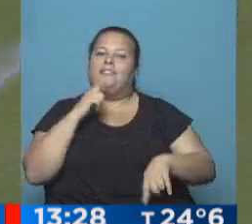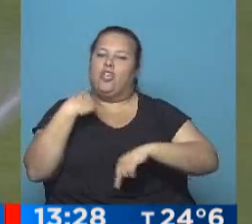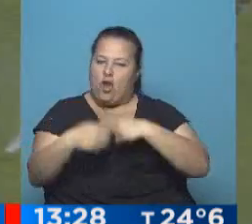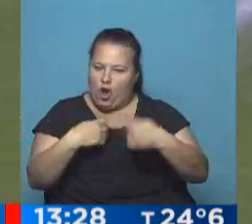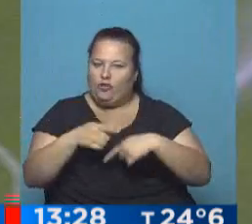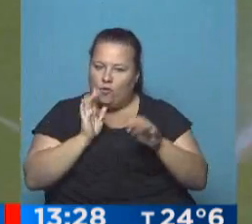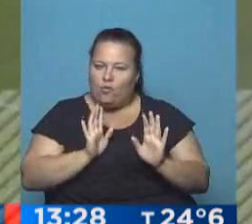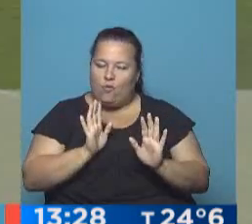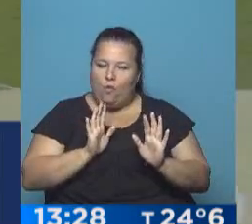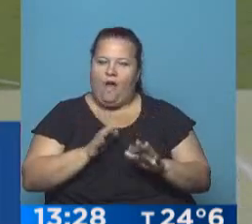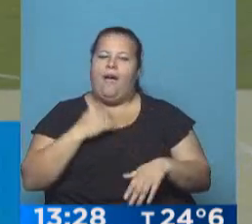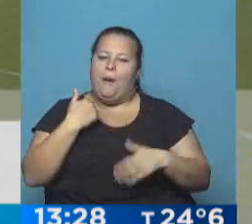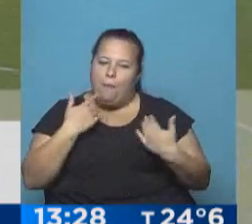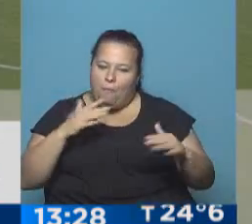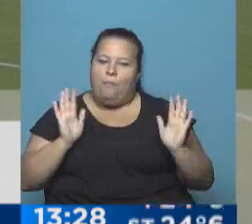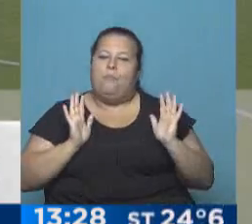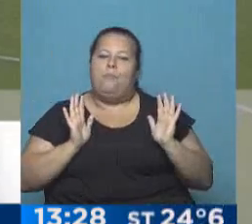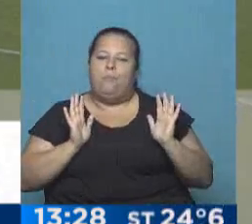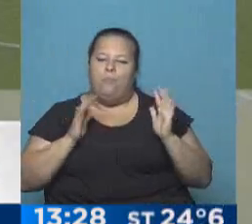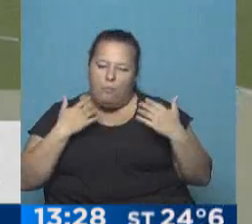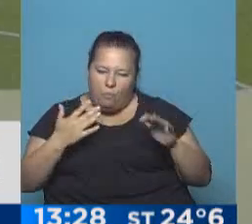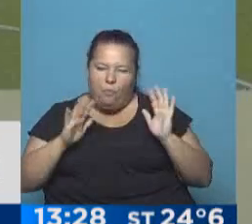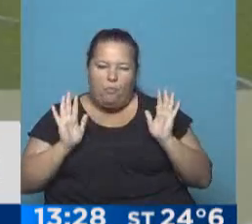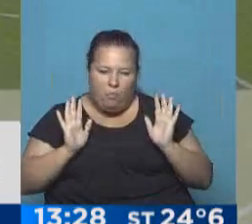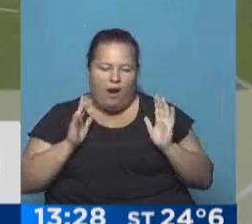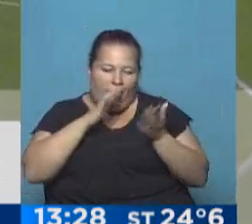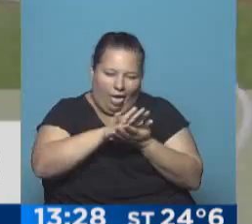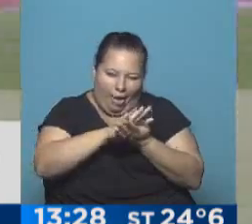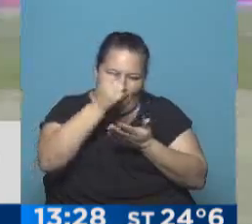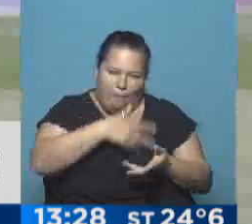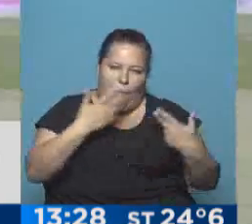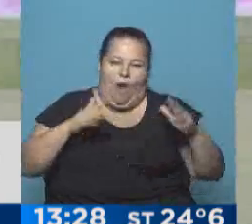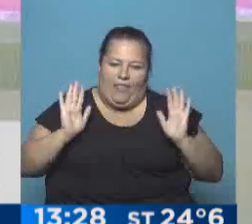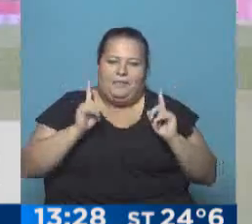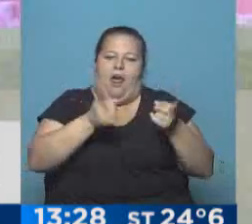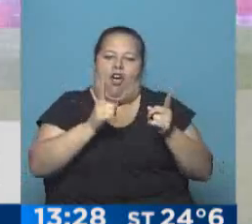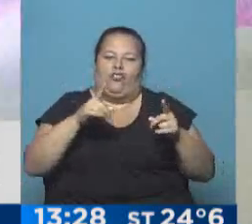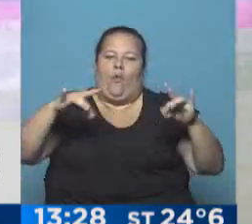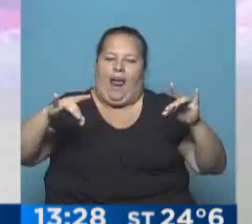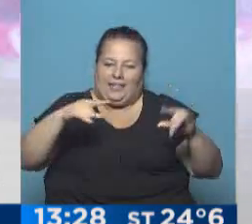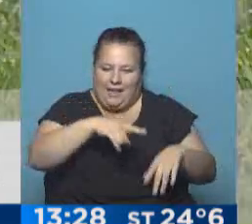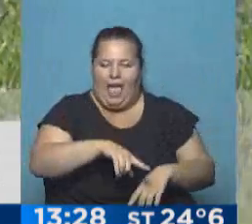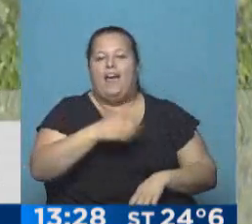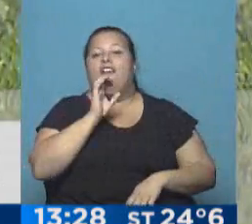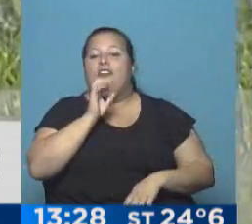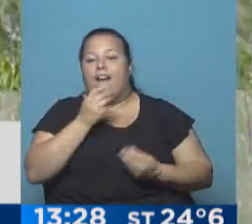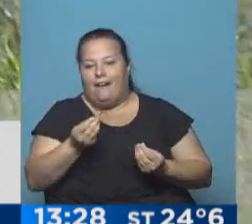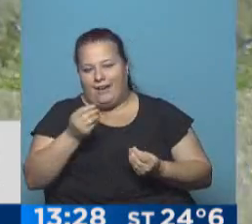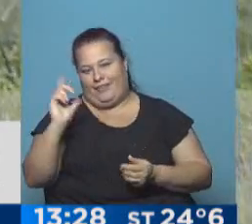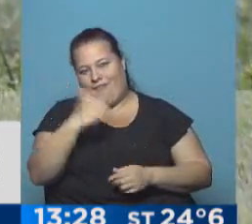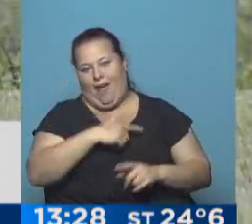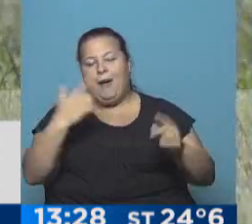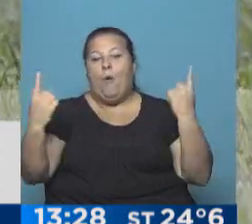y lo va a poder, lo van a poder convencer. Que continúe al frente del equipo de Sarandí. Y los lupos, y en pleno partido,